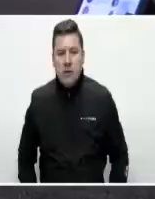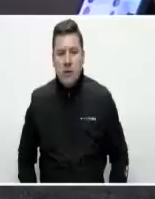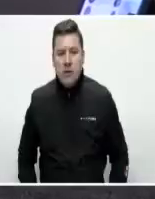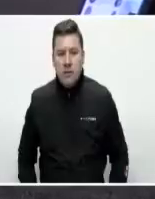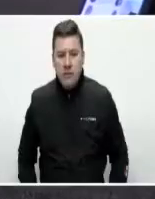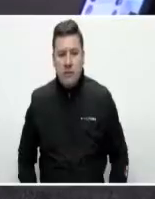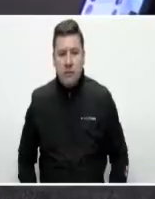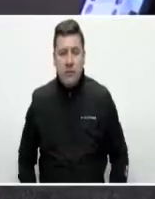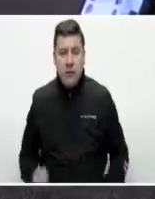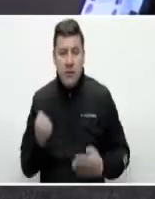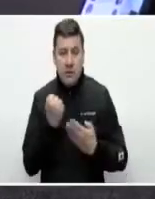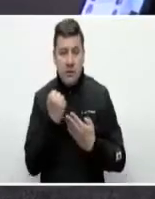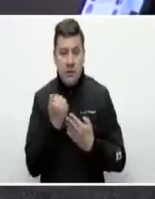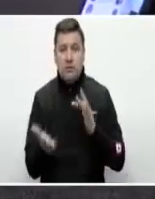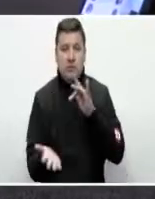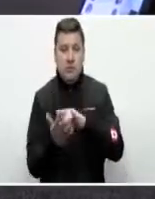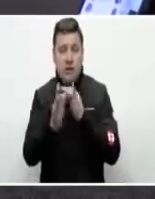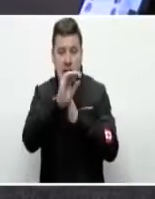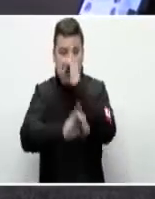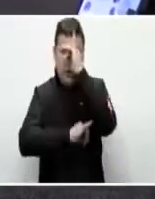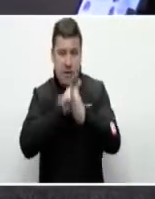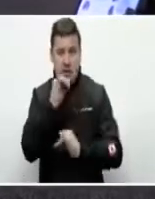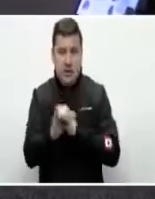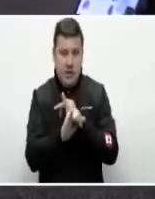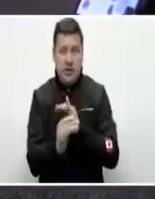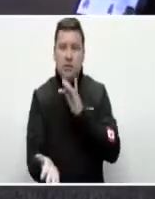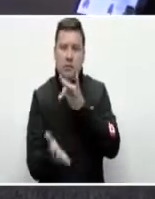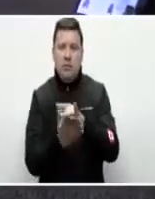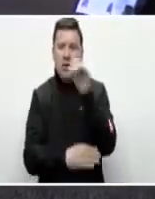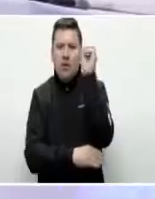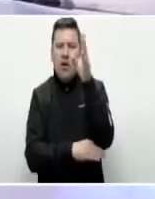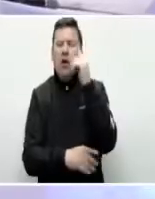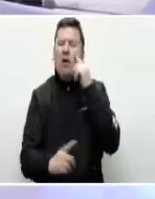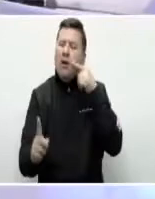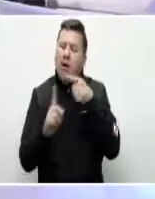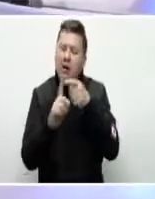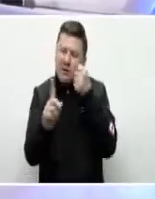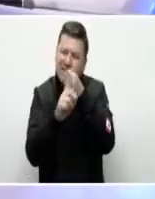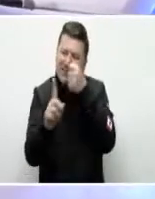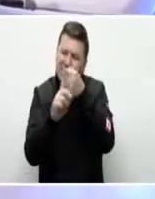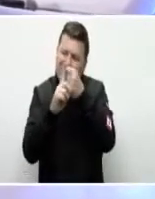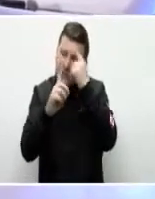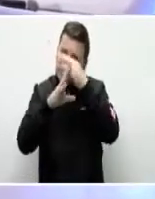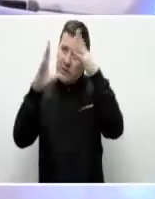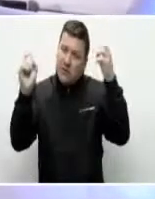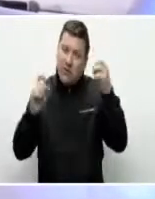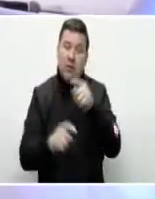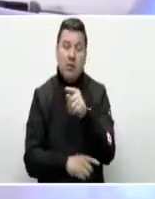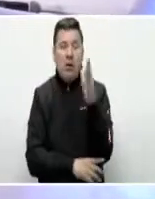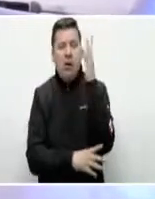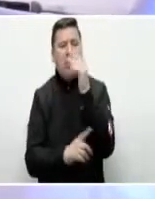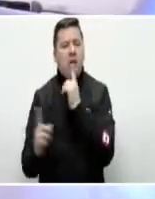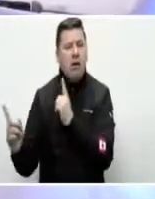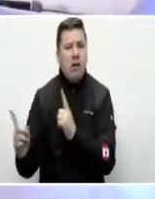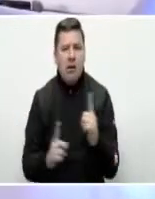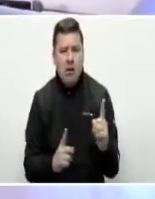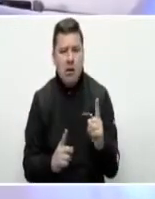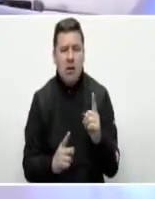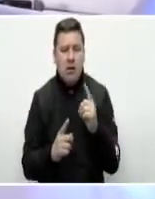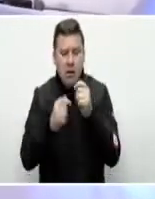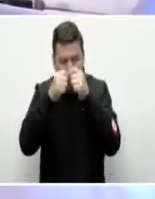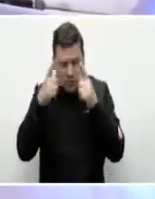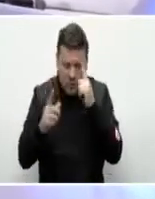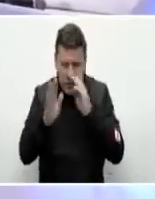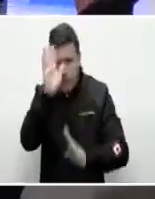El SENA participó en el Foro Internacional El Reto de Emprender Juntos, donde nuestro director fue panelista en la Política Pública para el